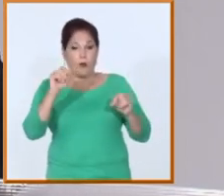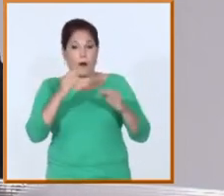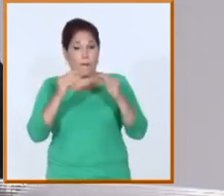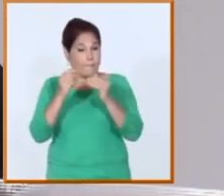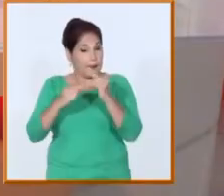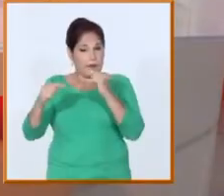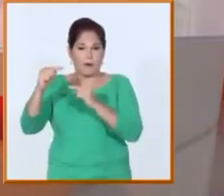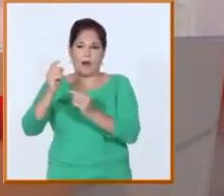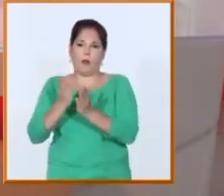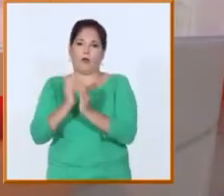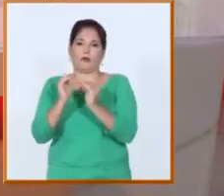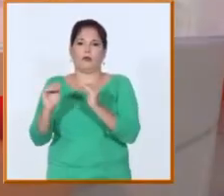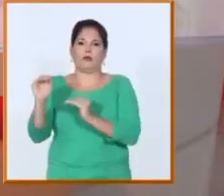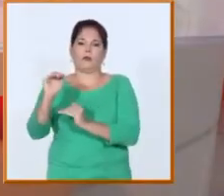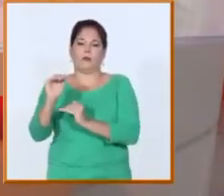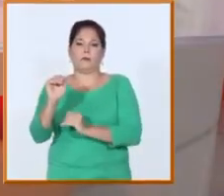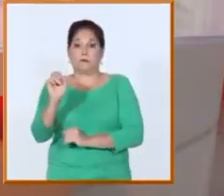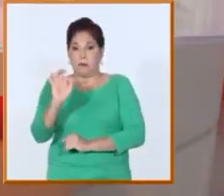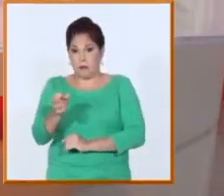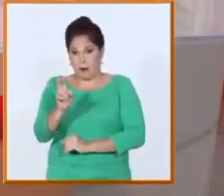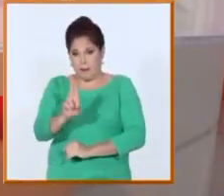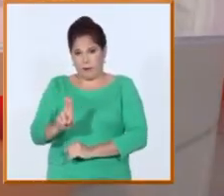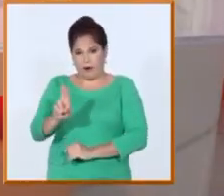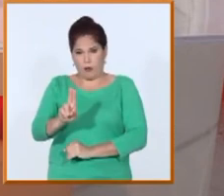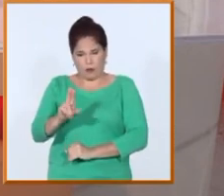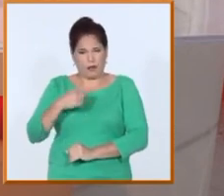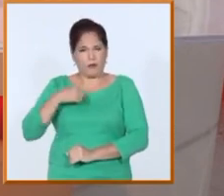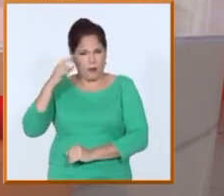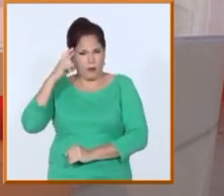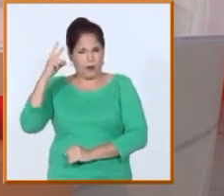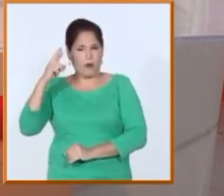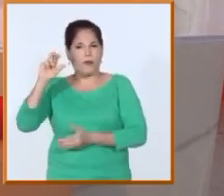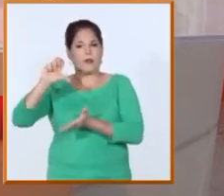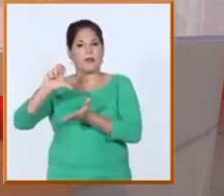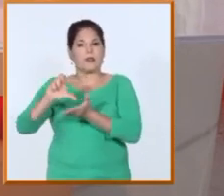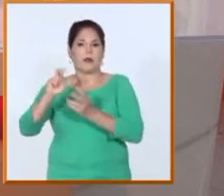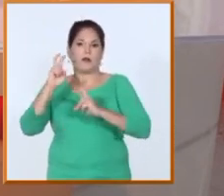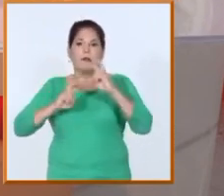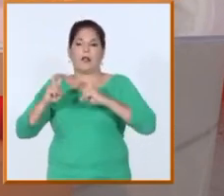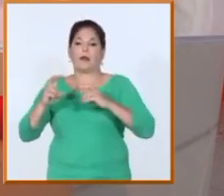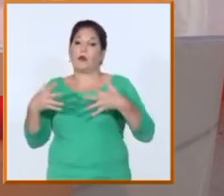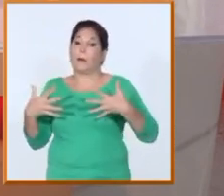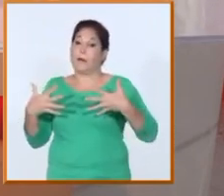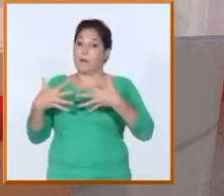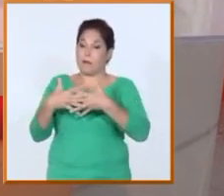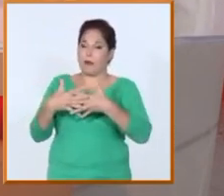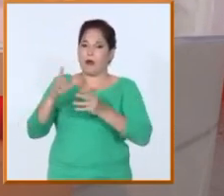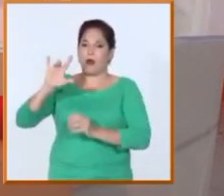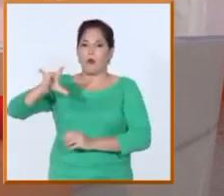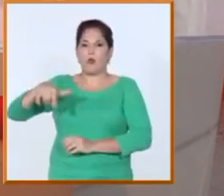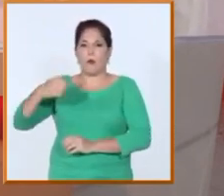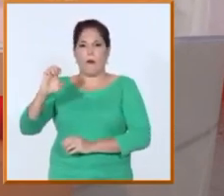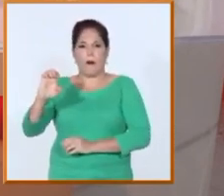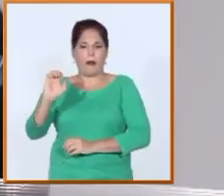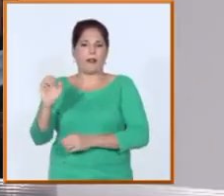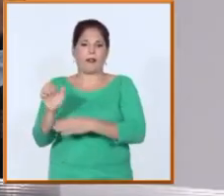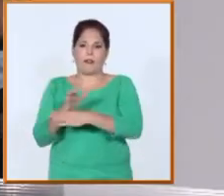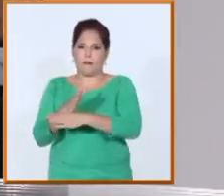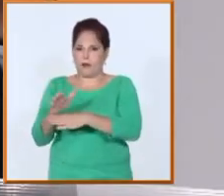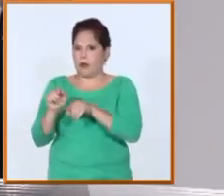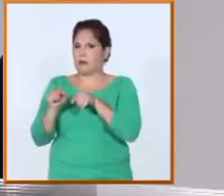particular. Que esa facultad, recuerdo, tenía además centros de investigación vinculados allí mismo en la CUJAE, ¿no? Varios centros de investigación,